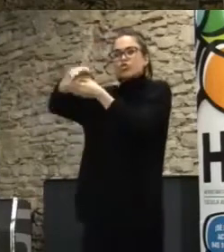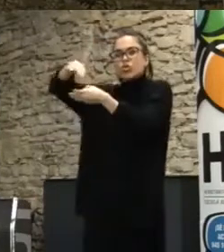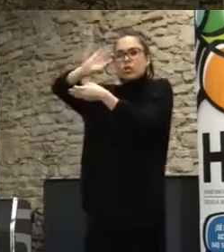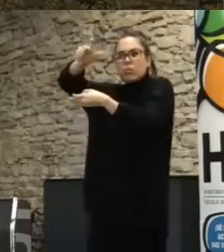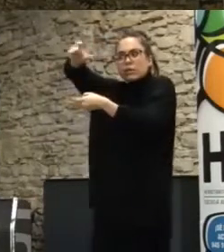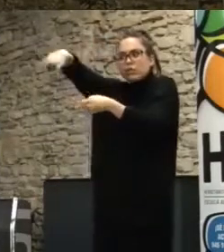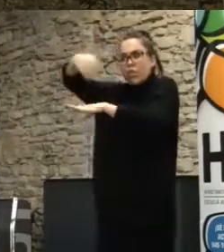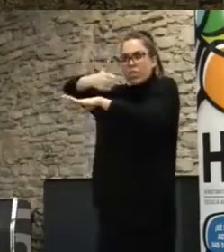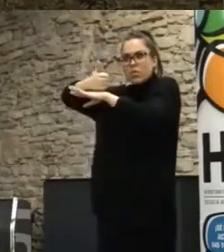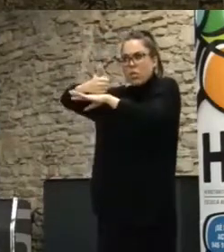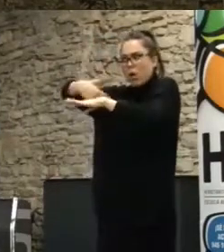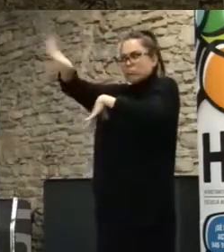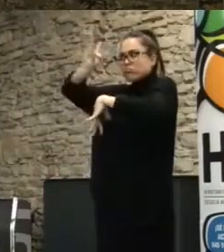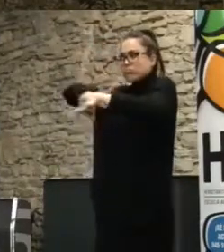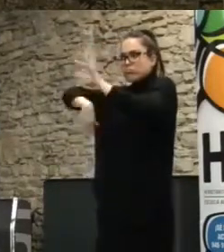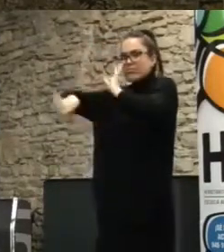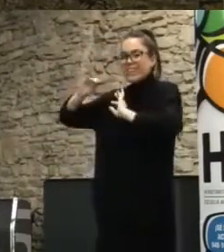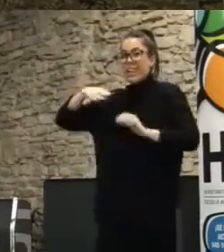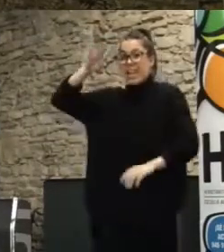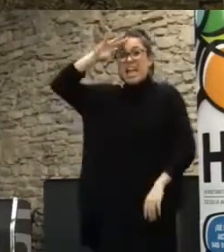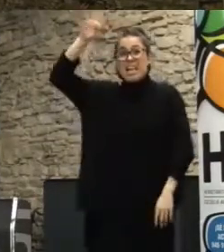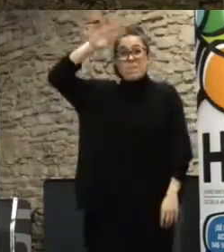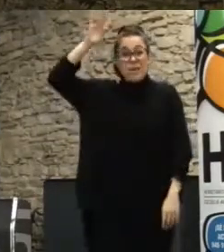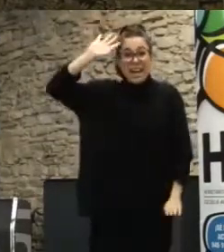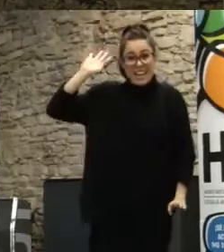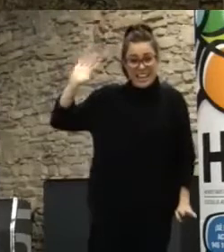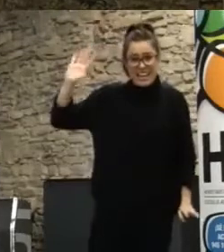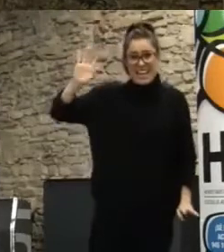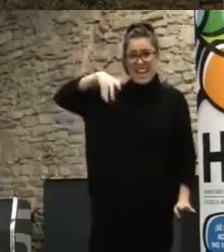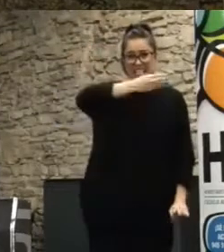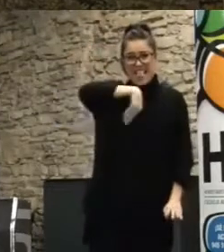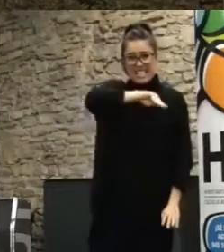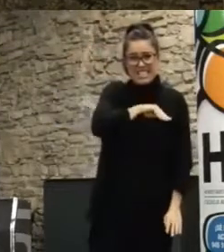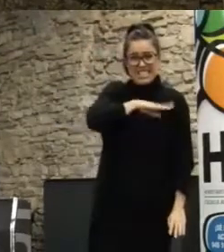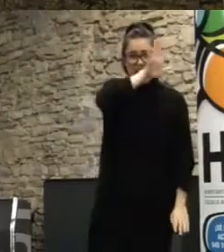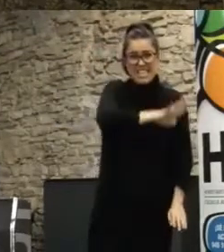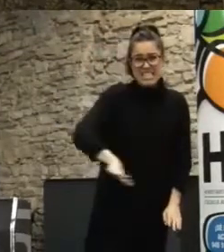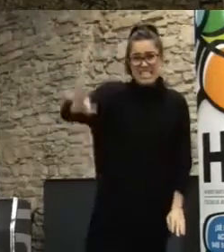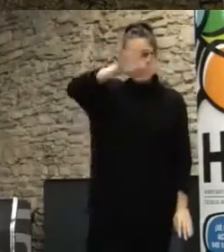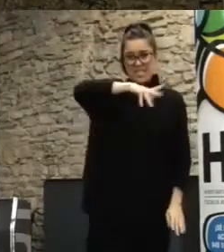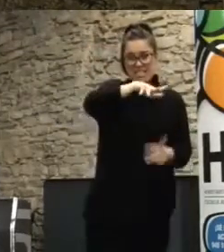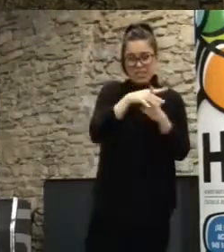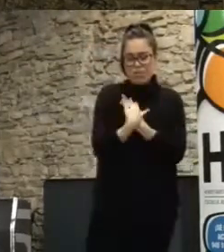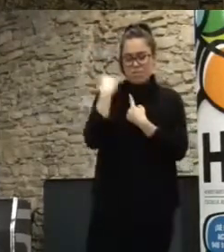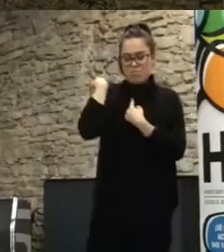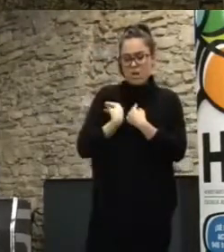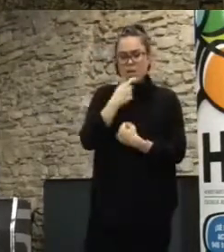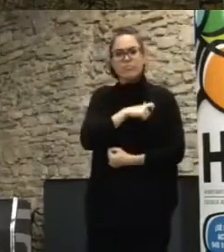en España el tabú que es cambiar un artículo a la Constitución y en Irlanda los políticos no se ponían de acuerdo